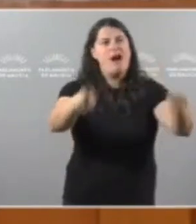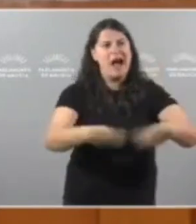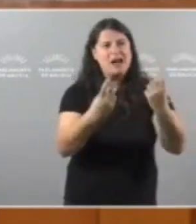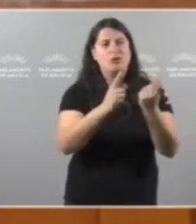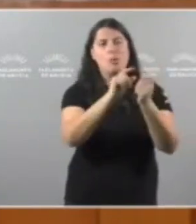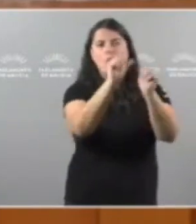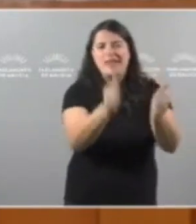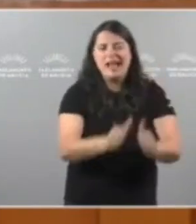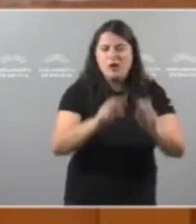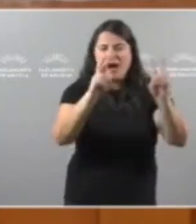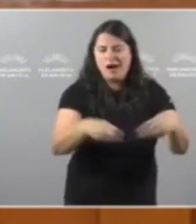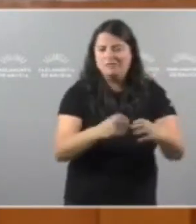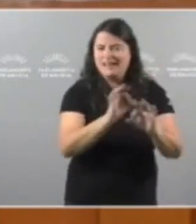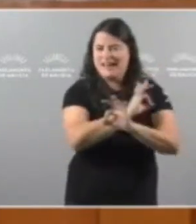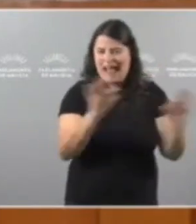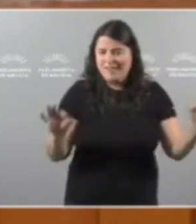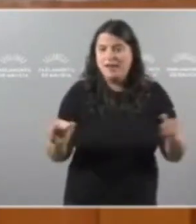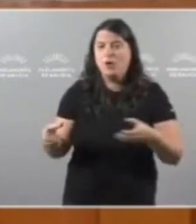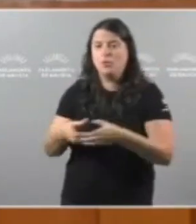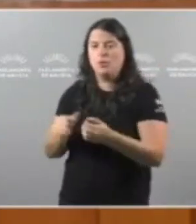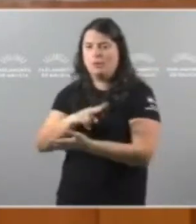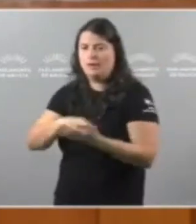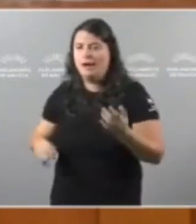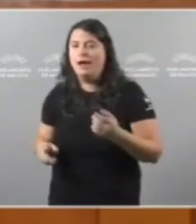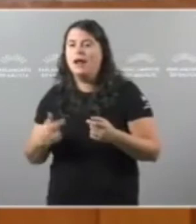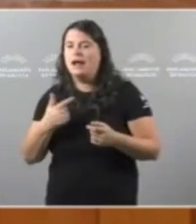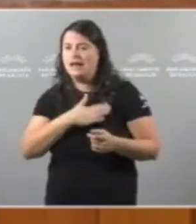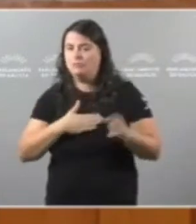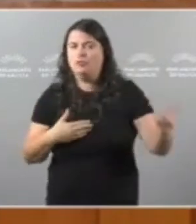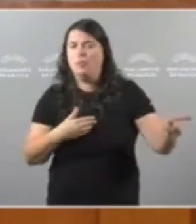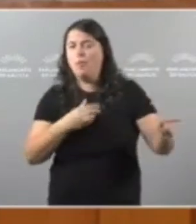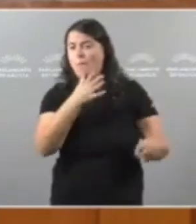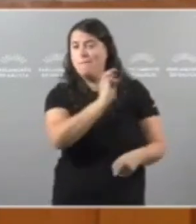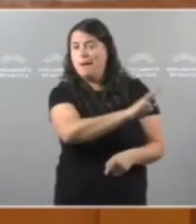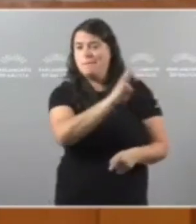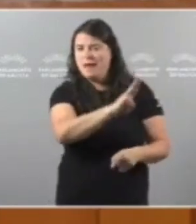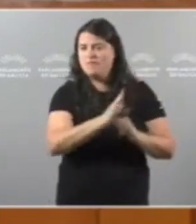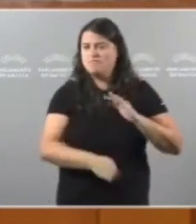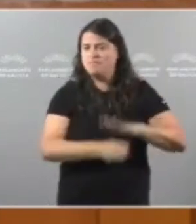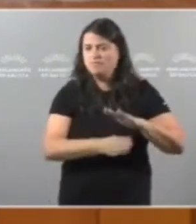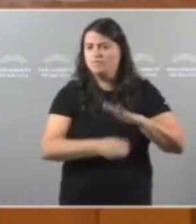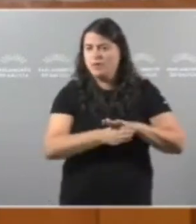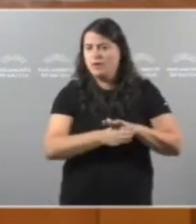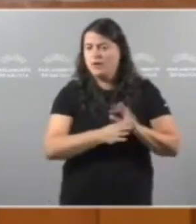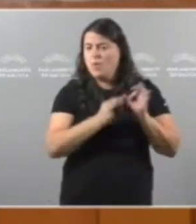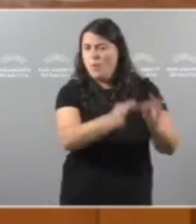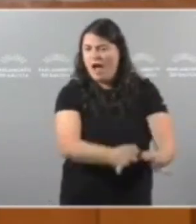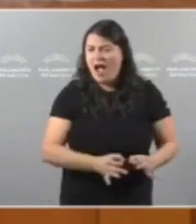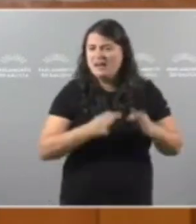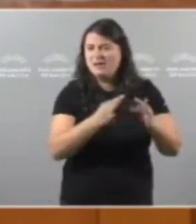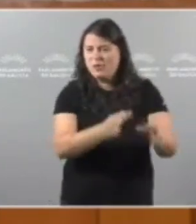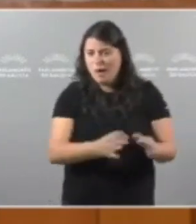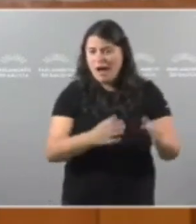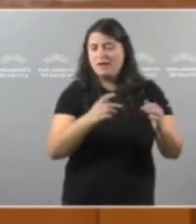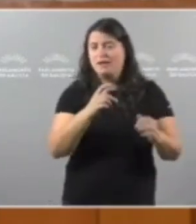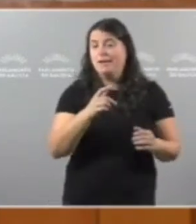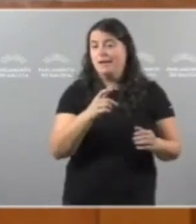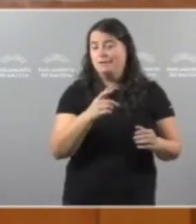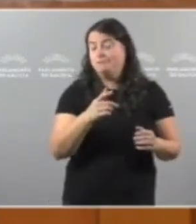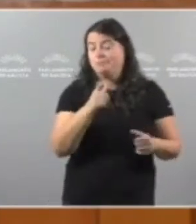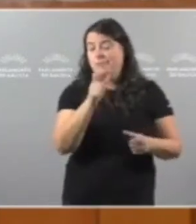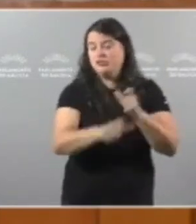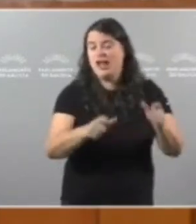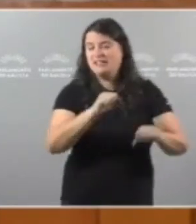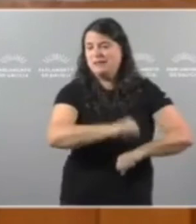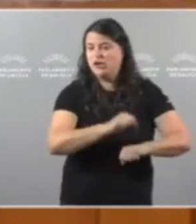modelo Por eso Desde o BNG Fronte a un PP Que está empeñado En seguir Convertindo Atención Os mayores Nun negocio